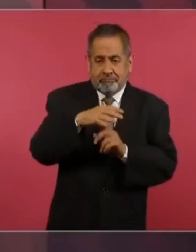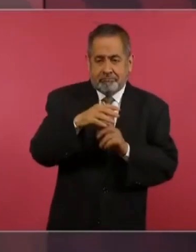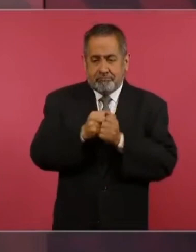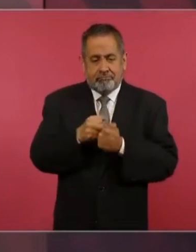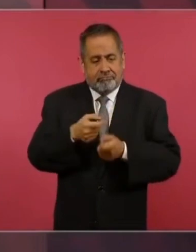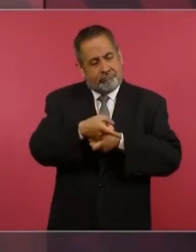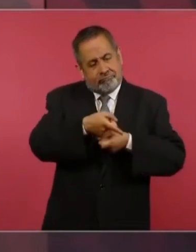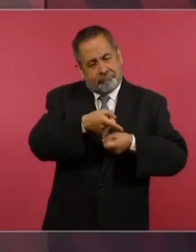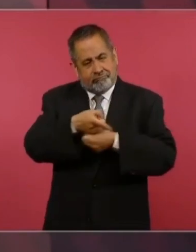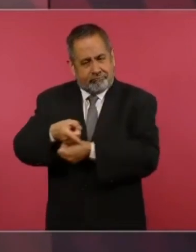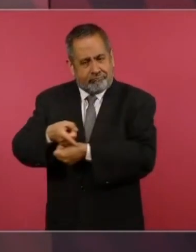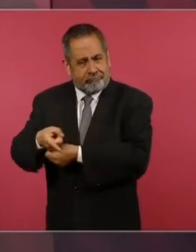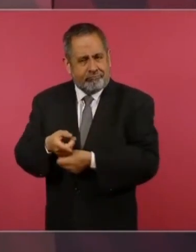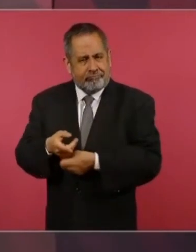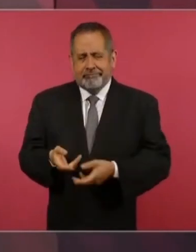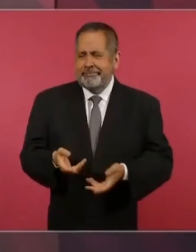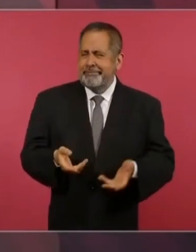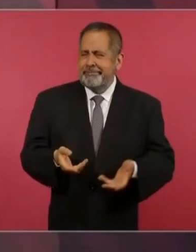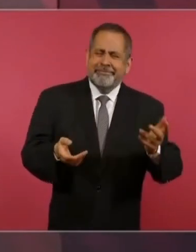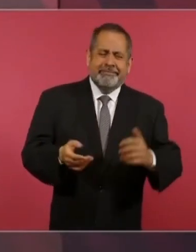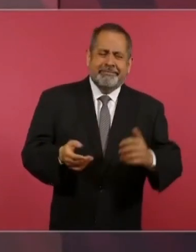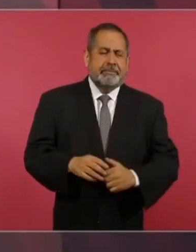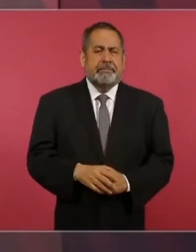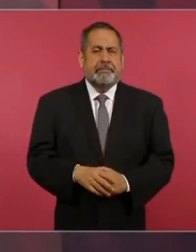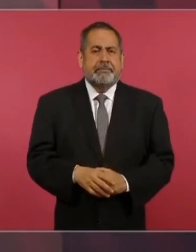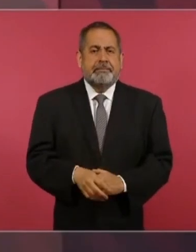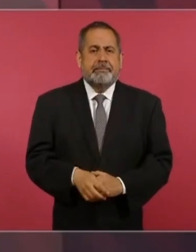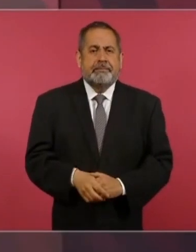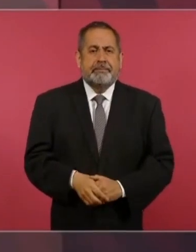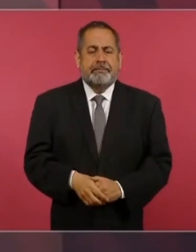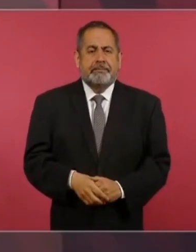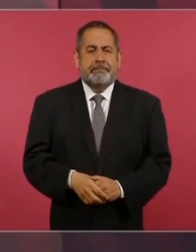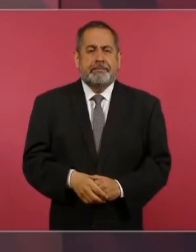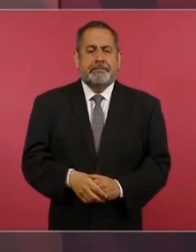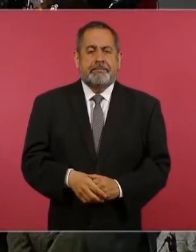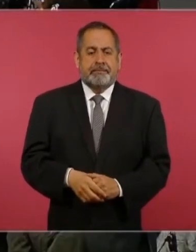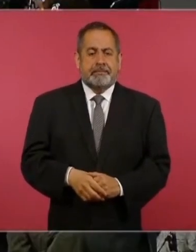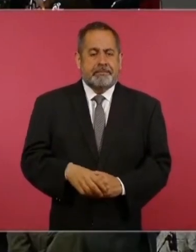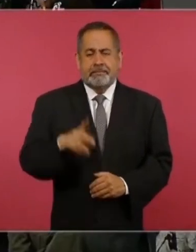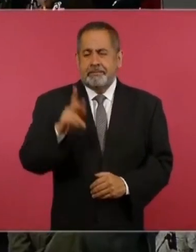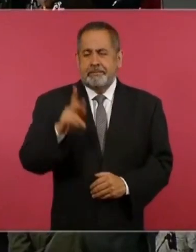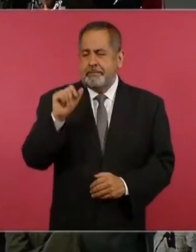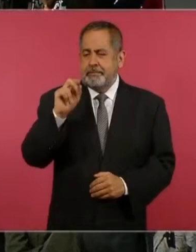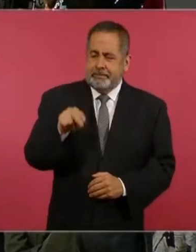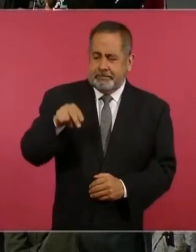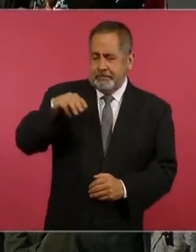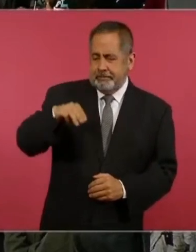con el plan Mérida.